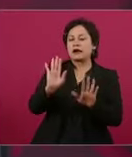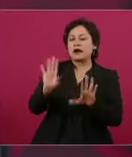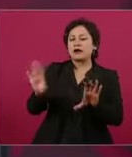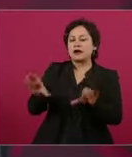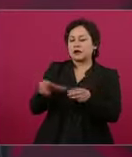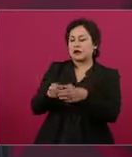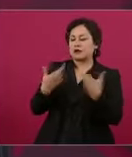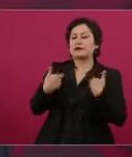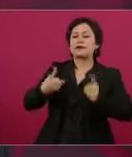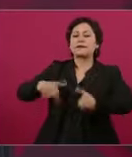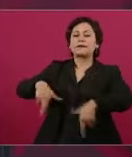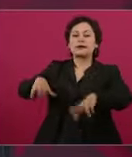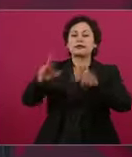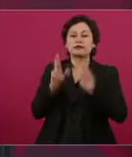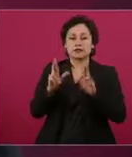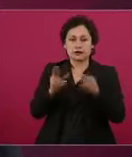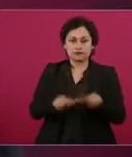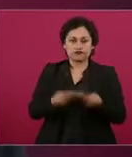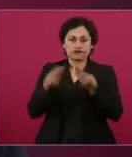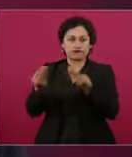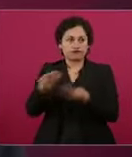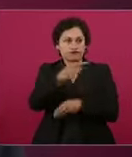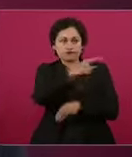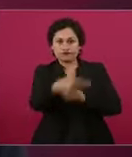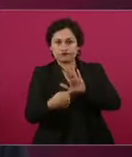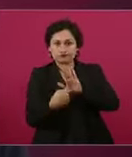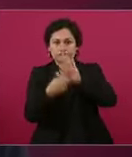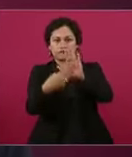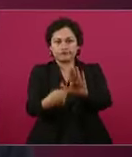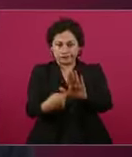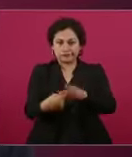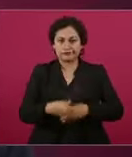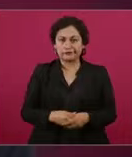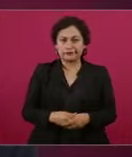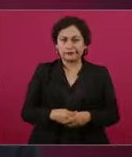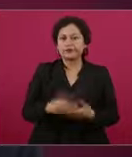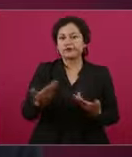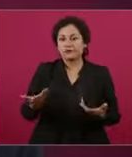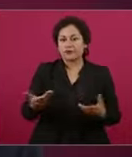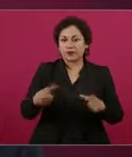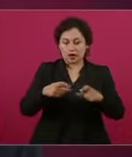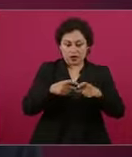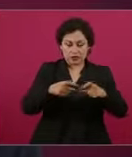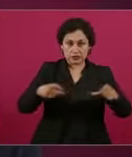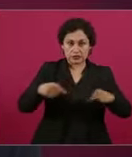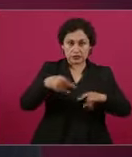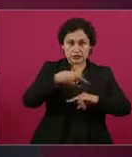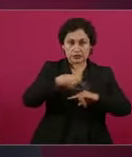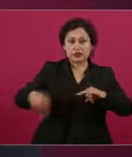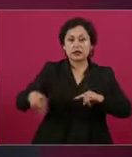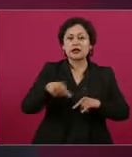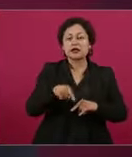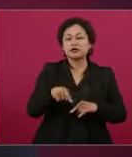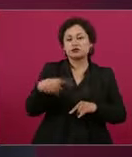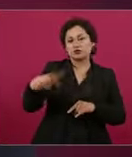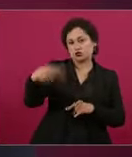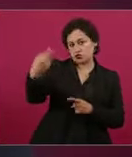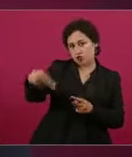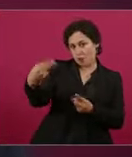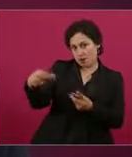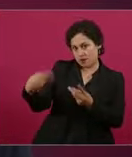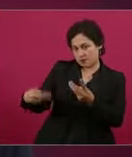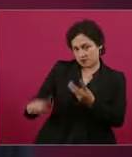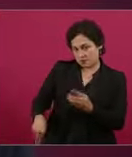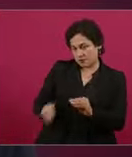van a hacer cheques personalizados, pero van a poder